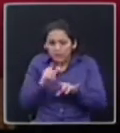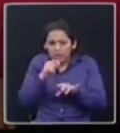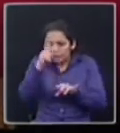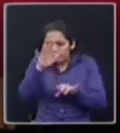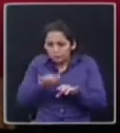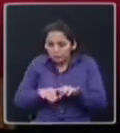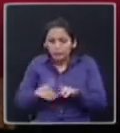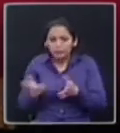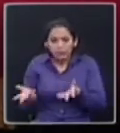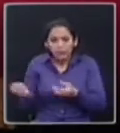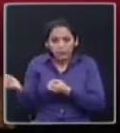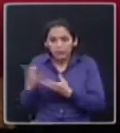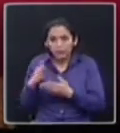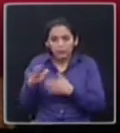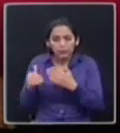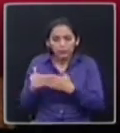saberlo.